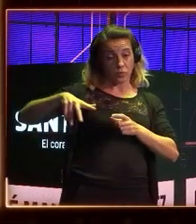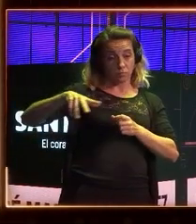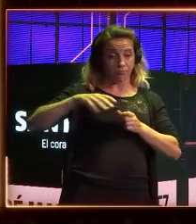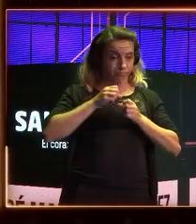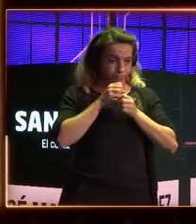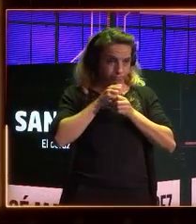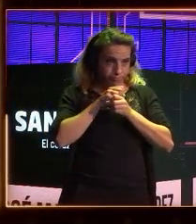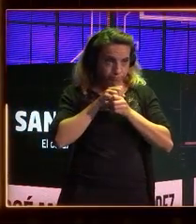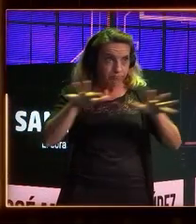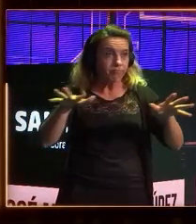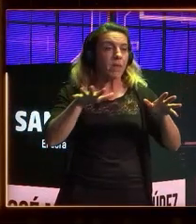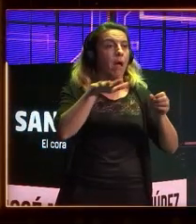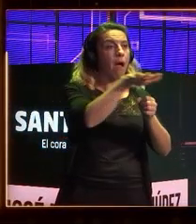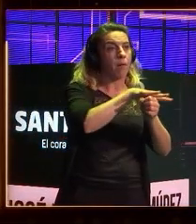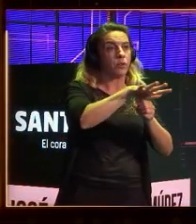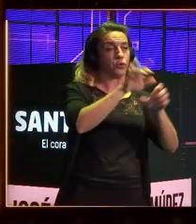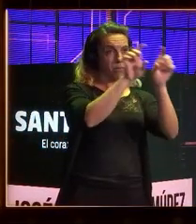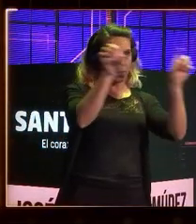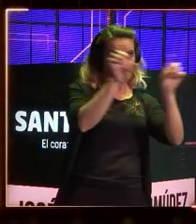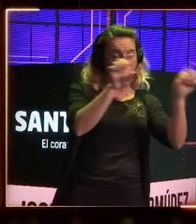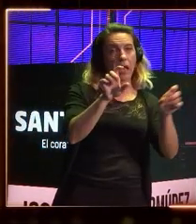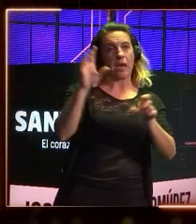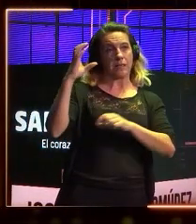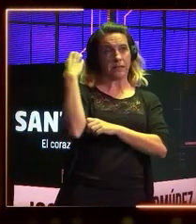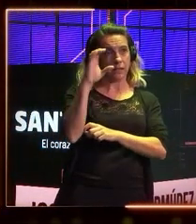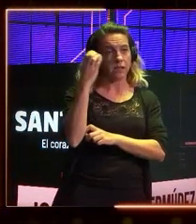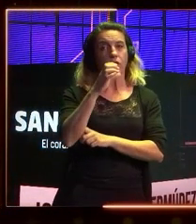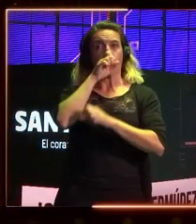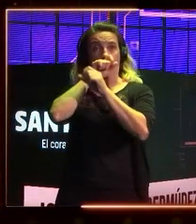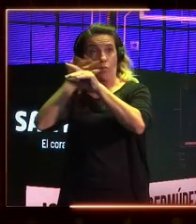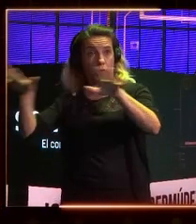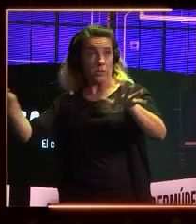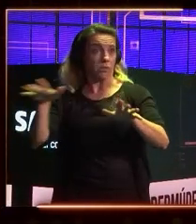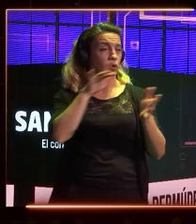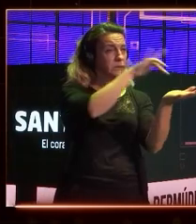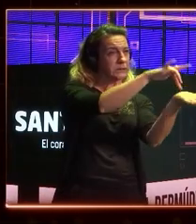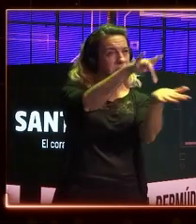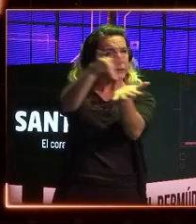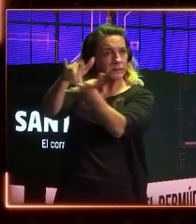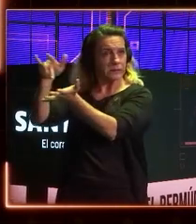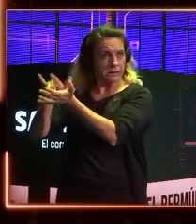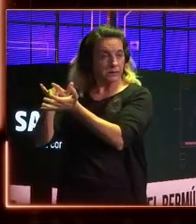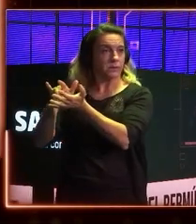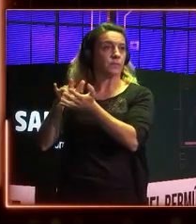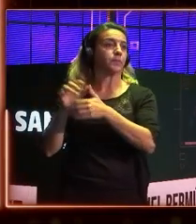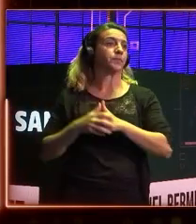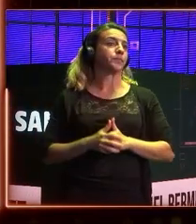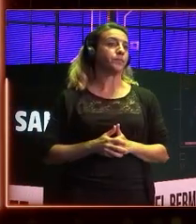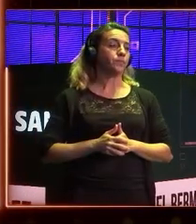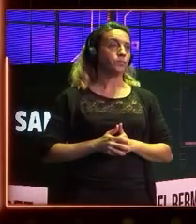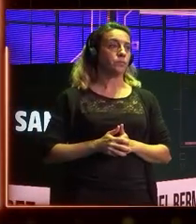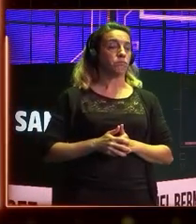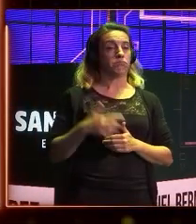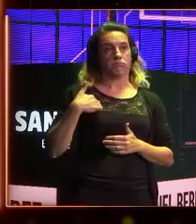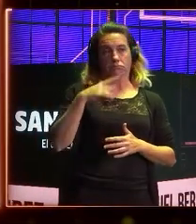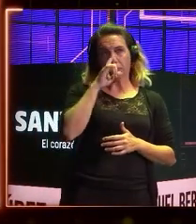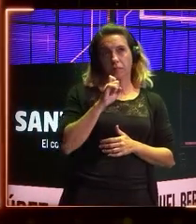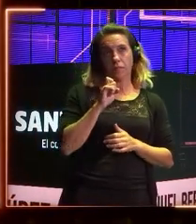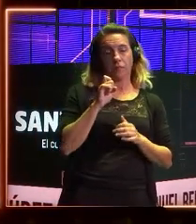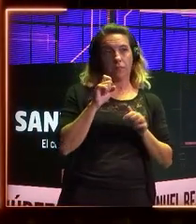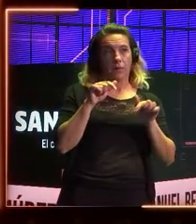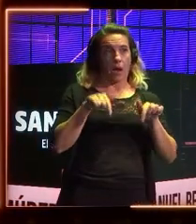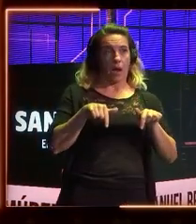empresarial, abarca el ámbito científico, el divulgativo y tiene, creo que, en este año,